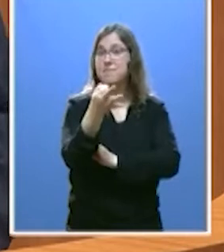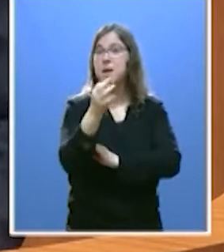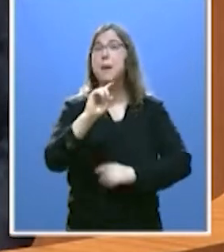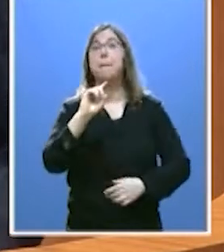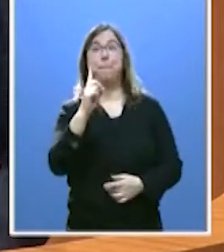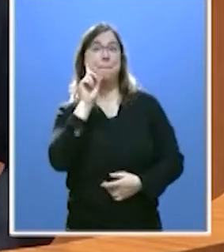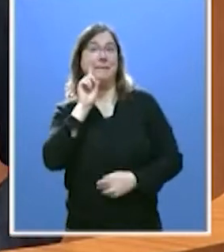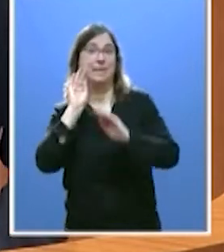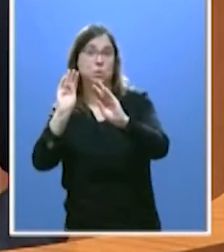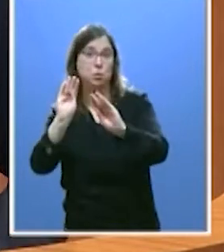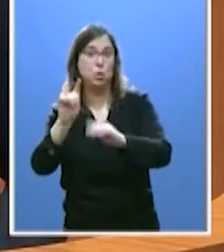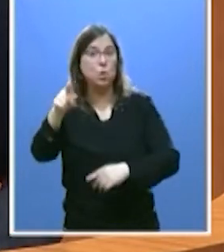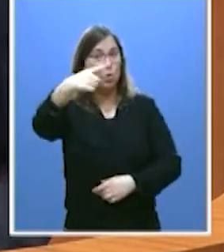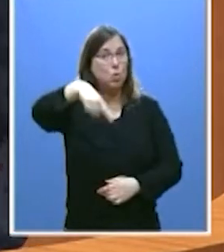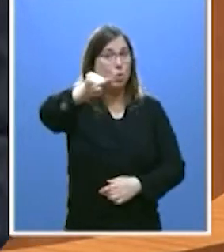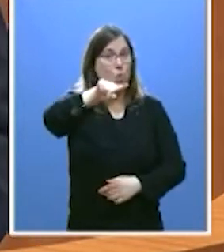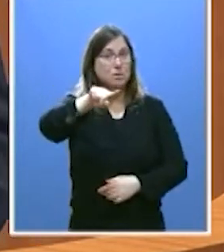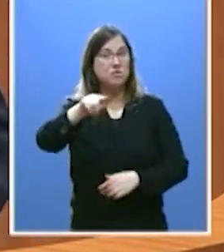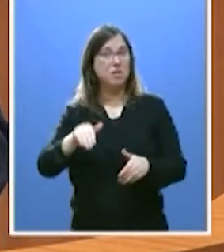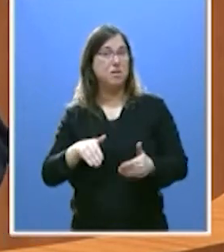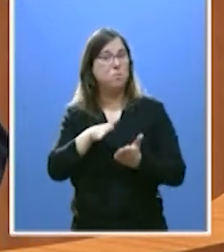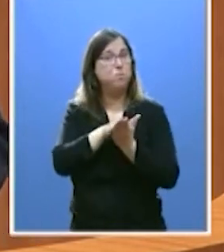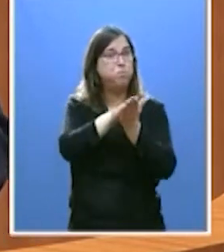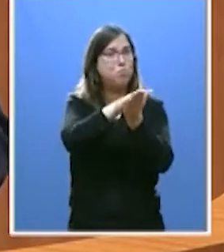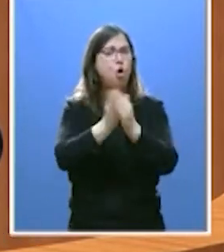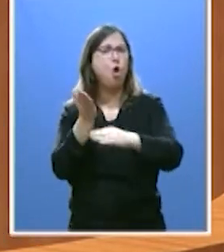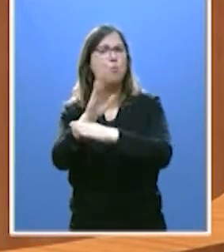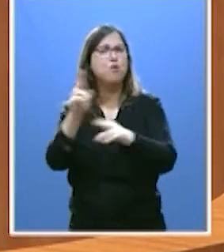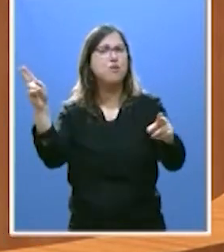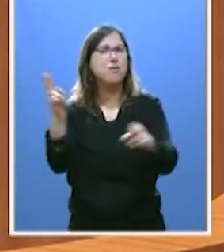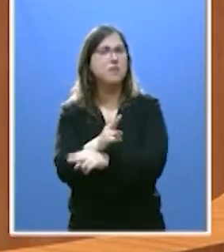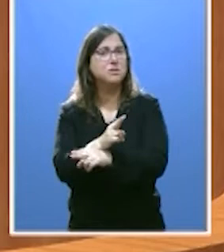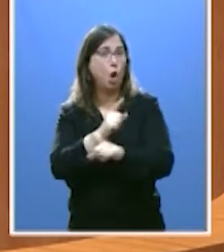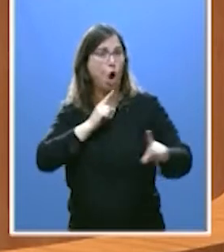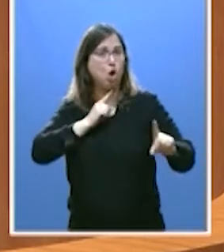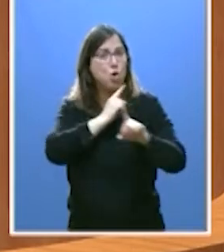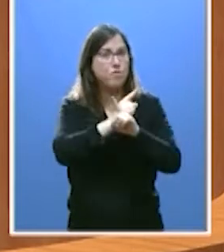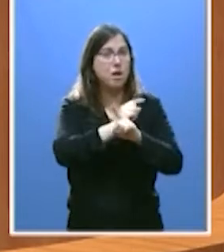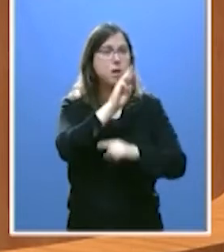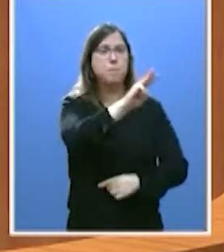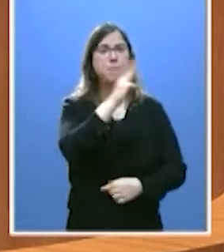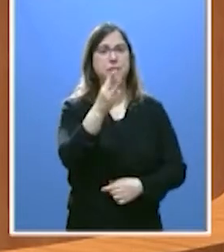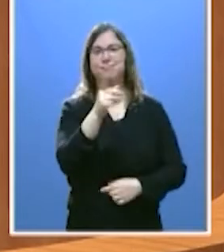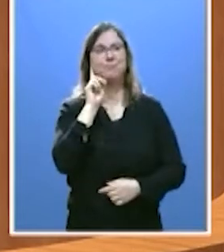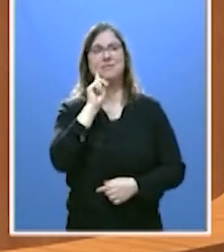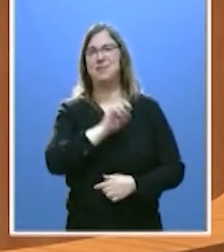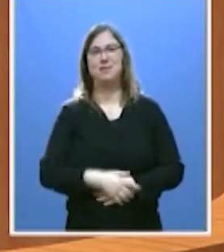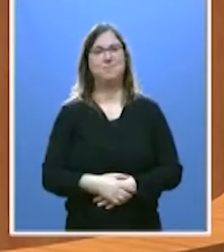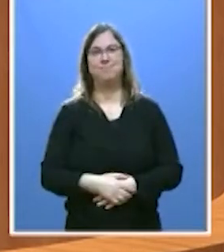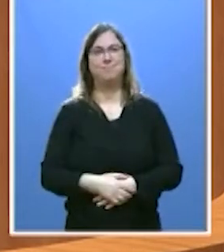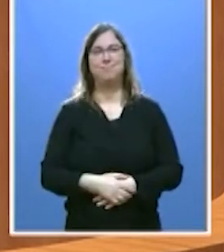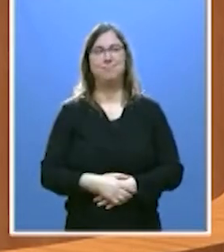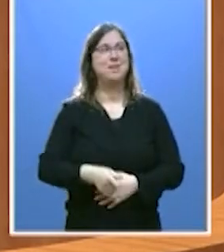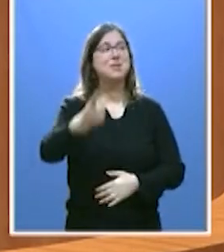mentira. Ustedes no presentan una moción de censura contra el Partido Popular. Nos están